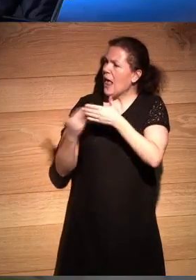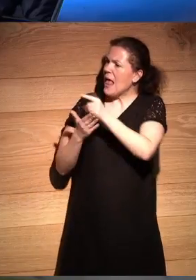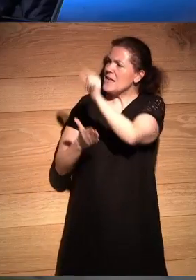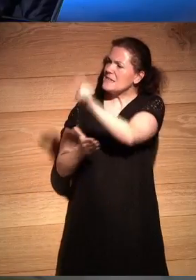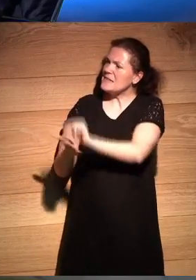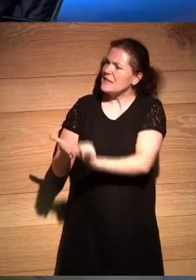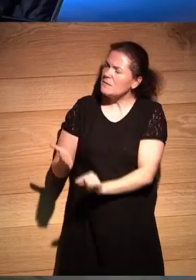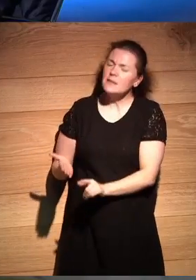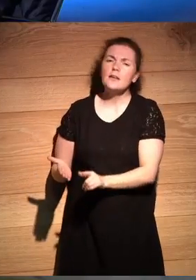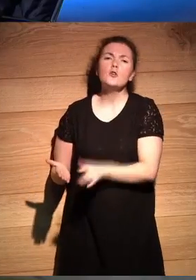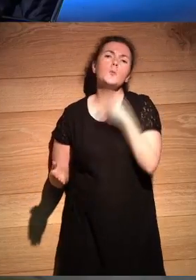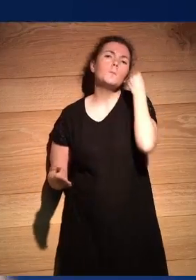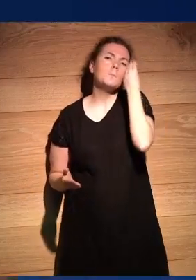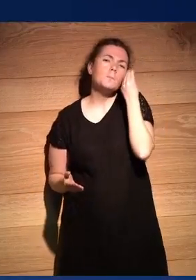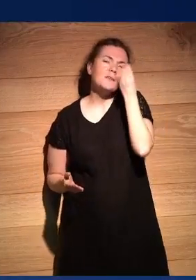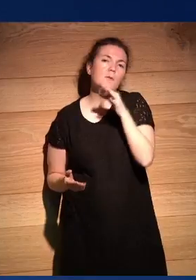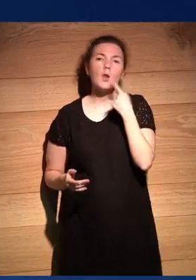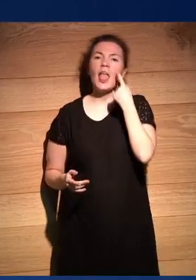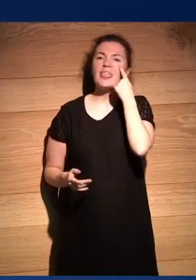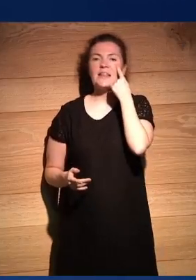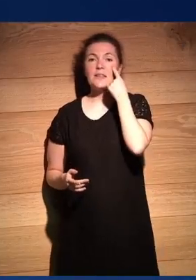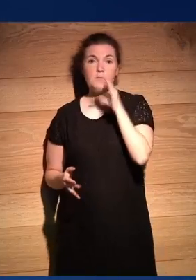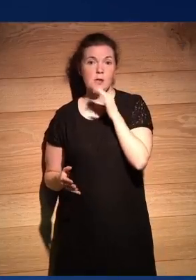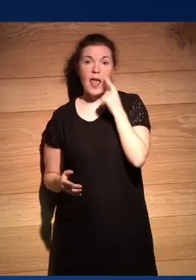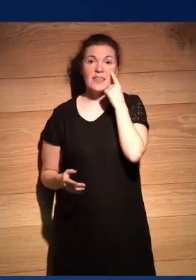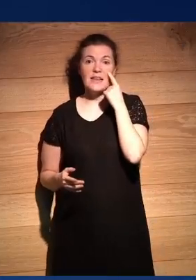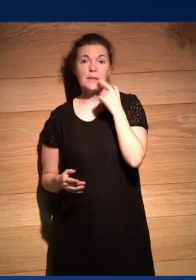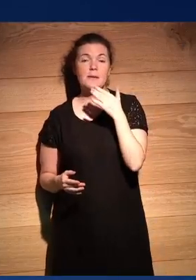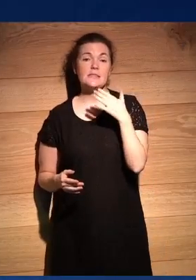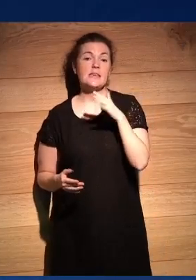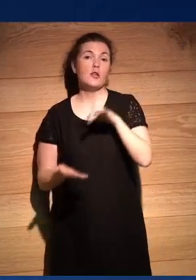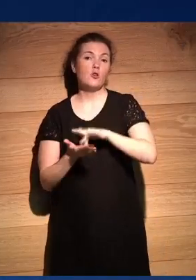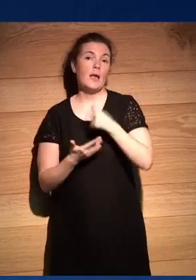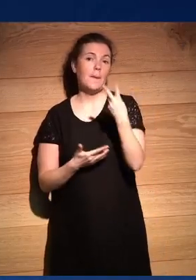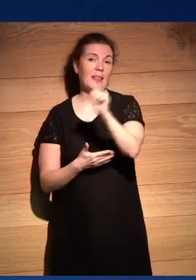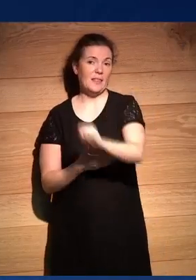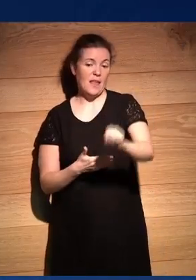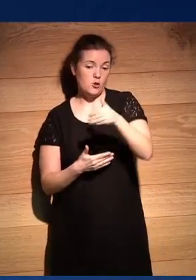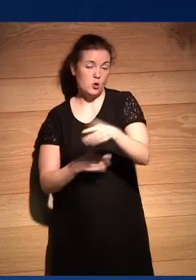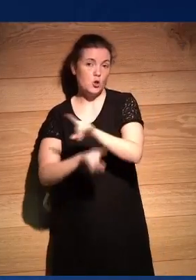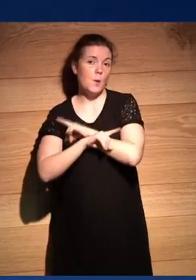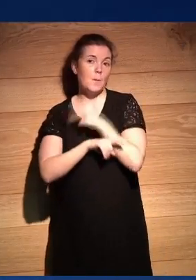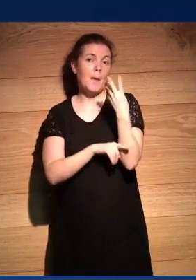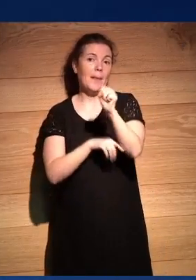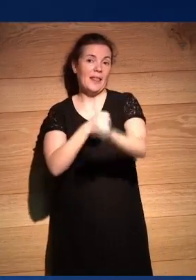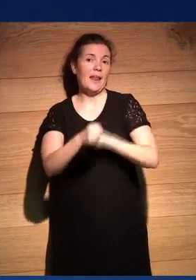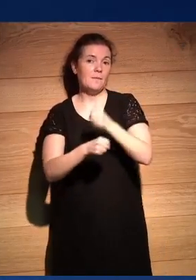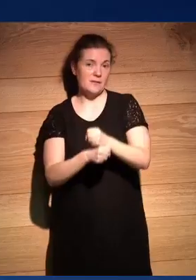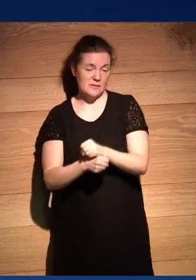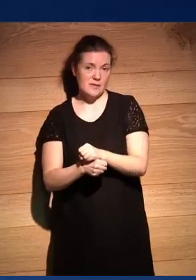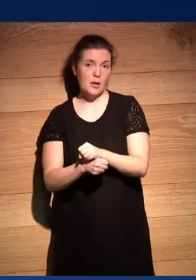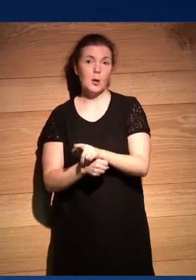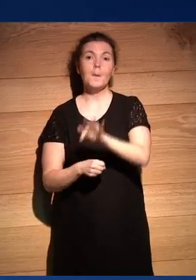qué crees que los detectives que ahora por cierto cumplen 20 años en noviembre se celebra el 20 aniversario del